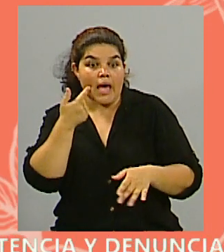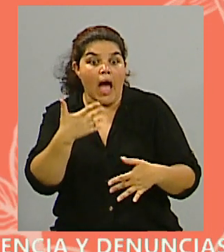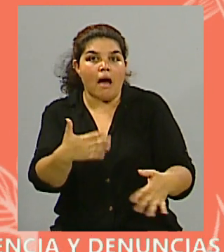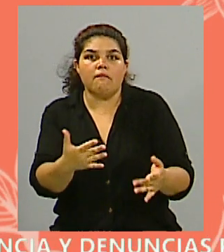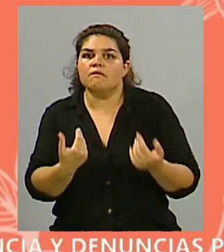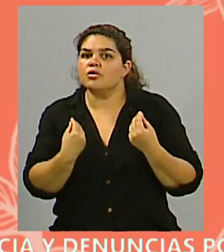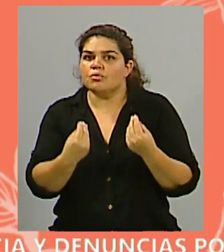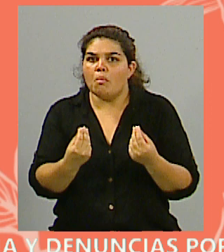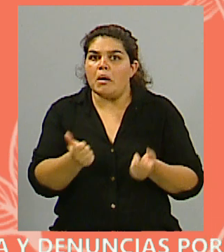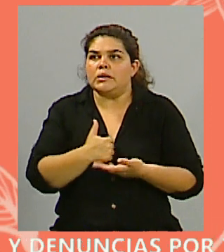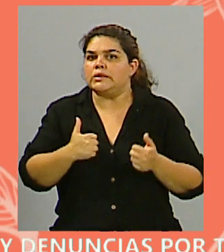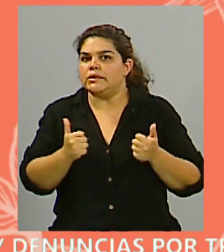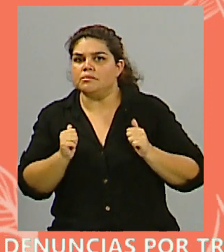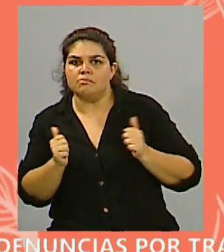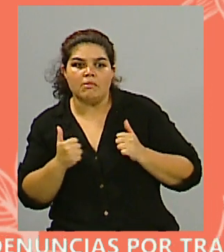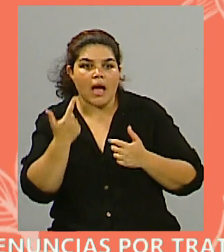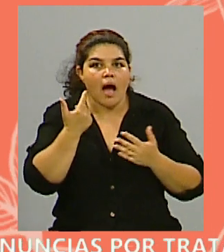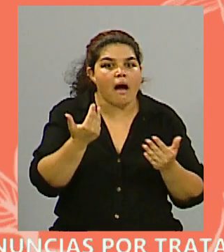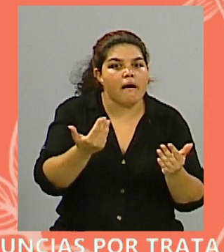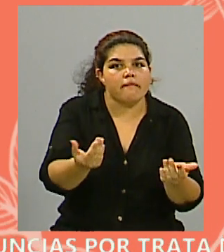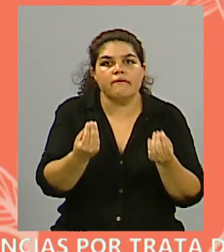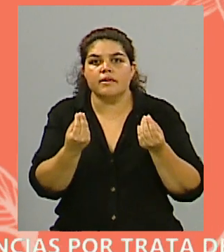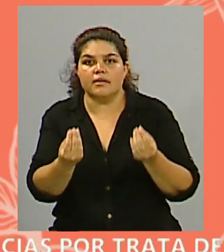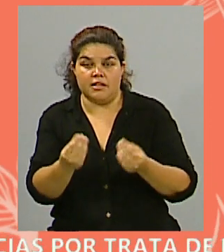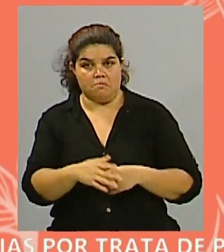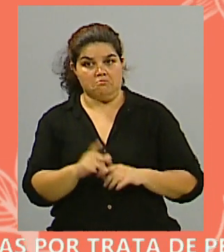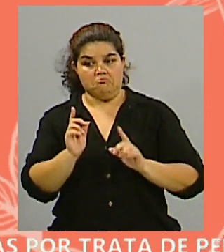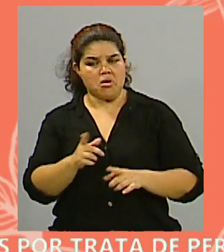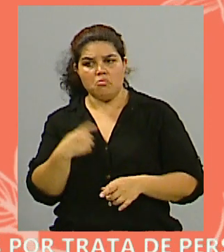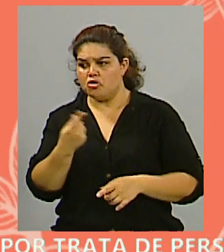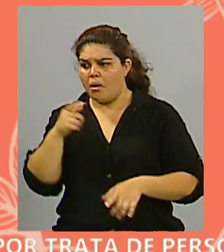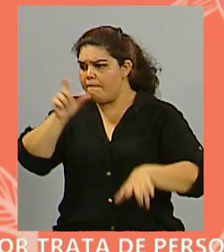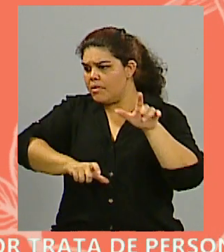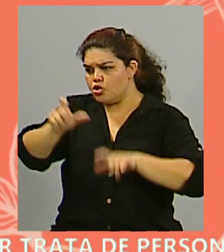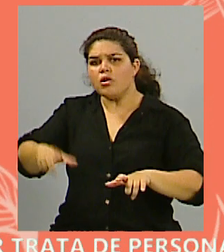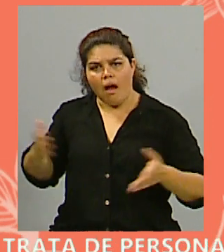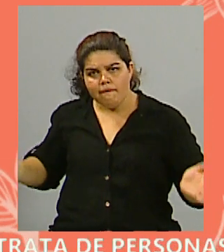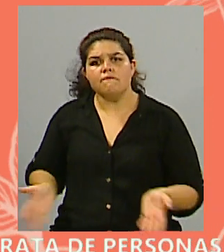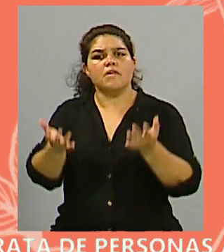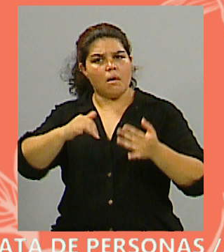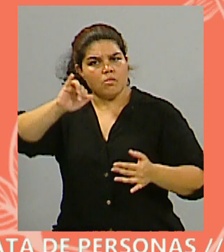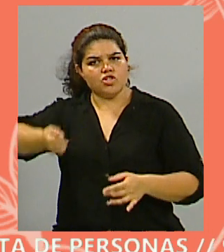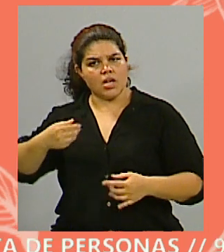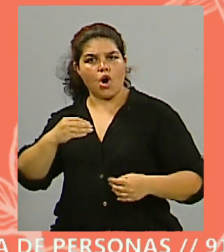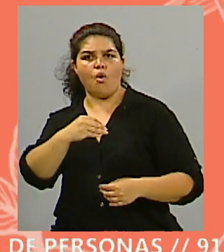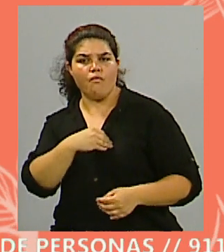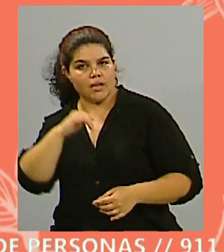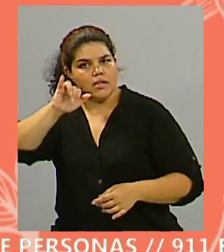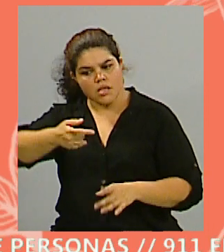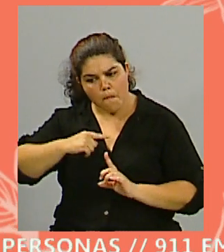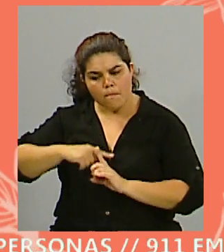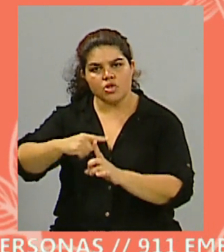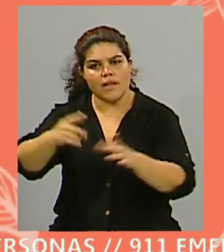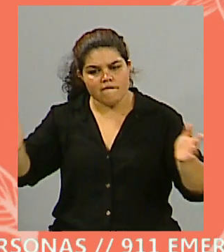todo el mundo está con que vamos para adelante, vamos para adelante, y hay positivismo, la gente cree, confía, y siempre